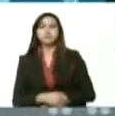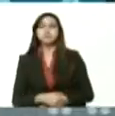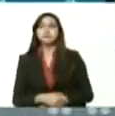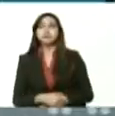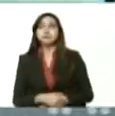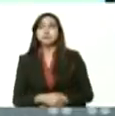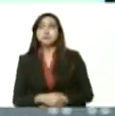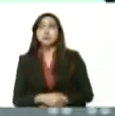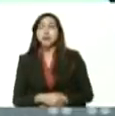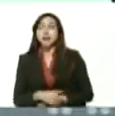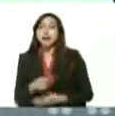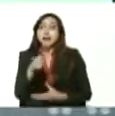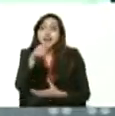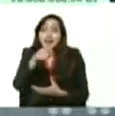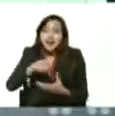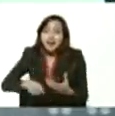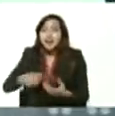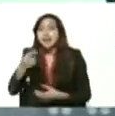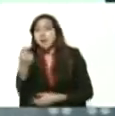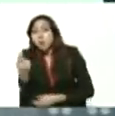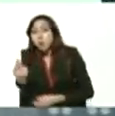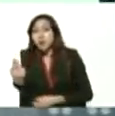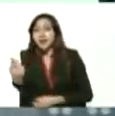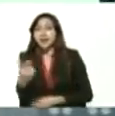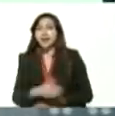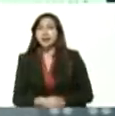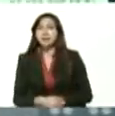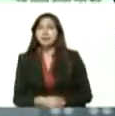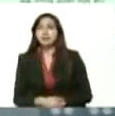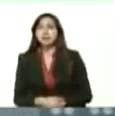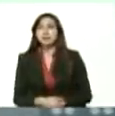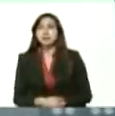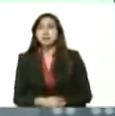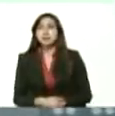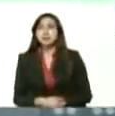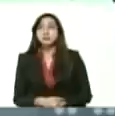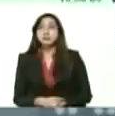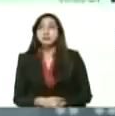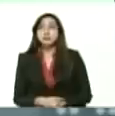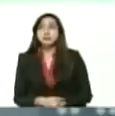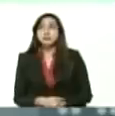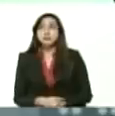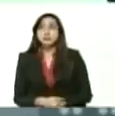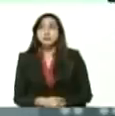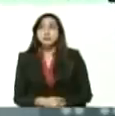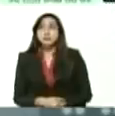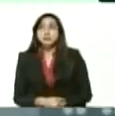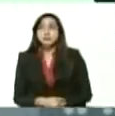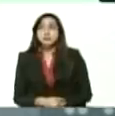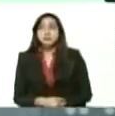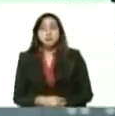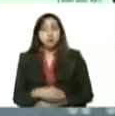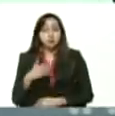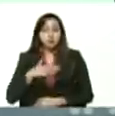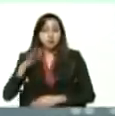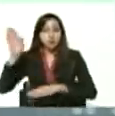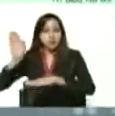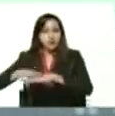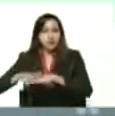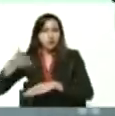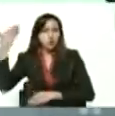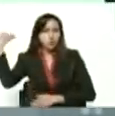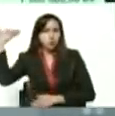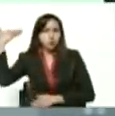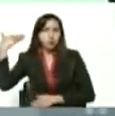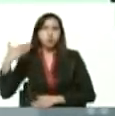aquí están tarjetas en monedas, ¿verdad? cuando hizo un llamado hace dos, tres meses